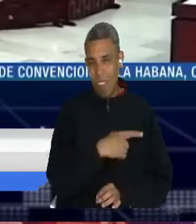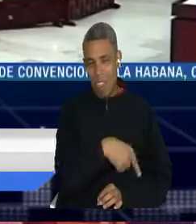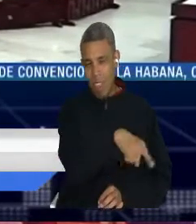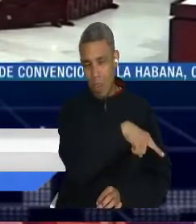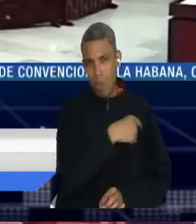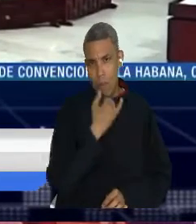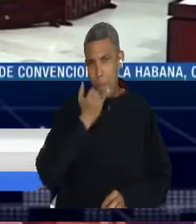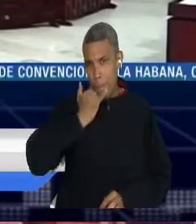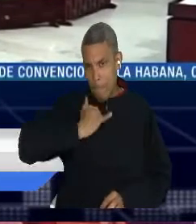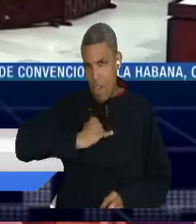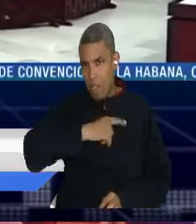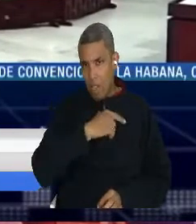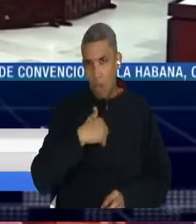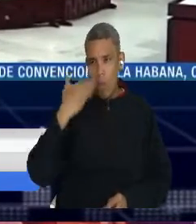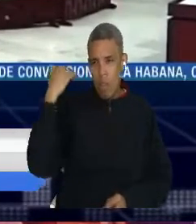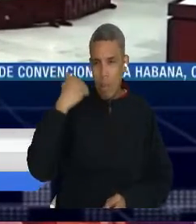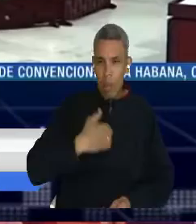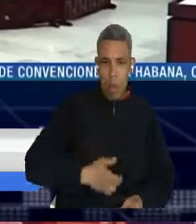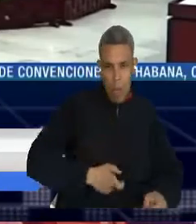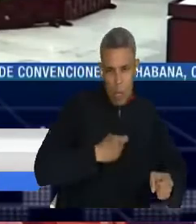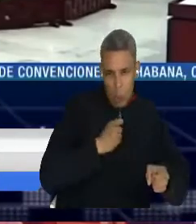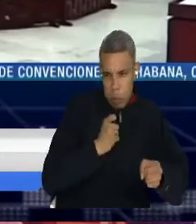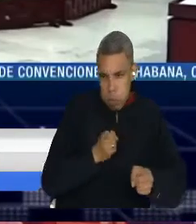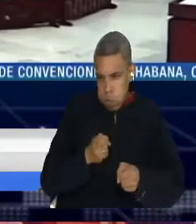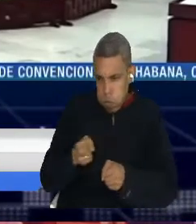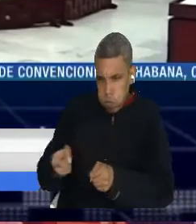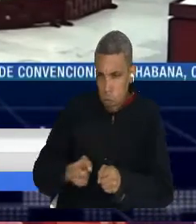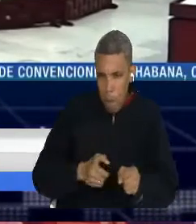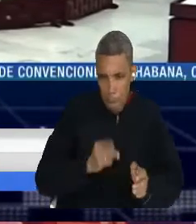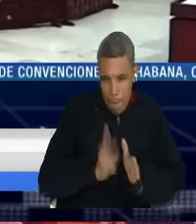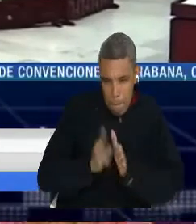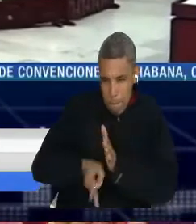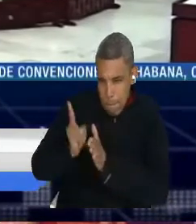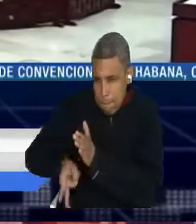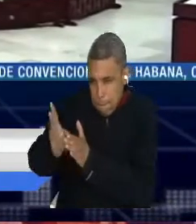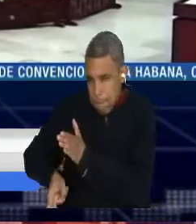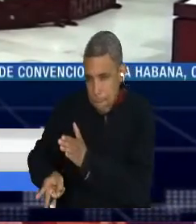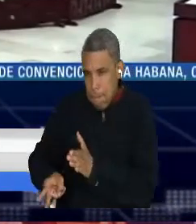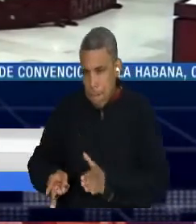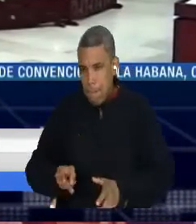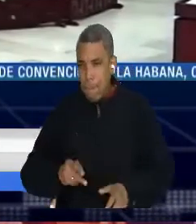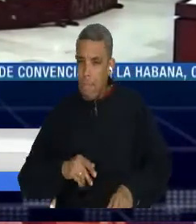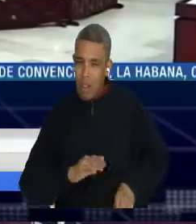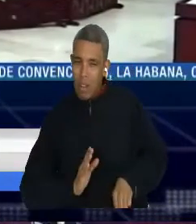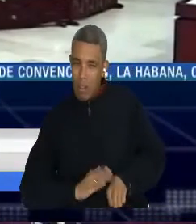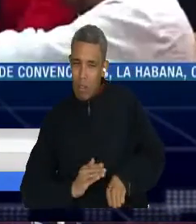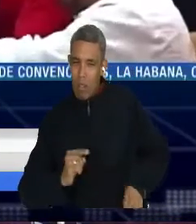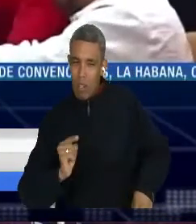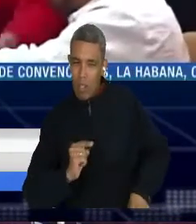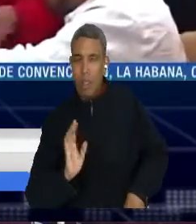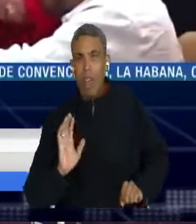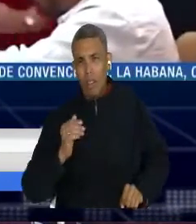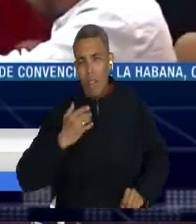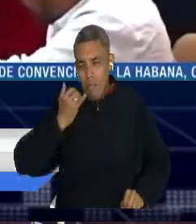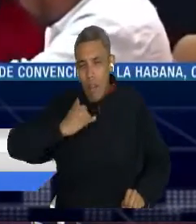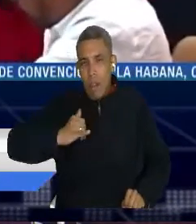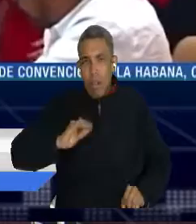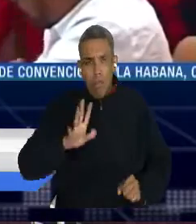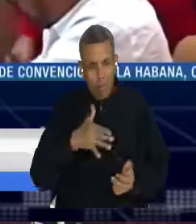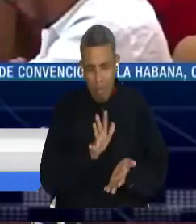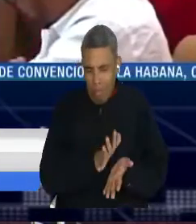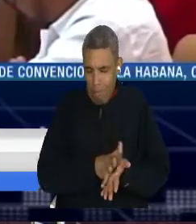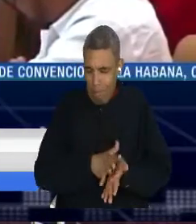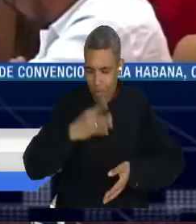nuevos aciertos para el país en próximas generaciones, como bien lo pregunta, que es la generación de la paz.